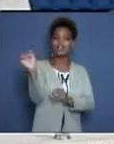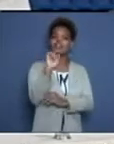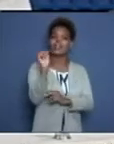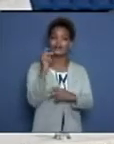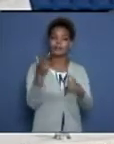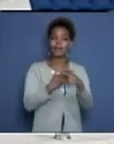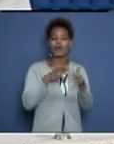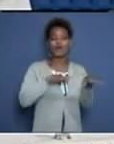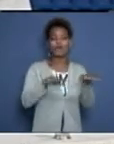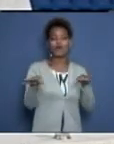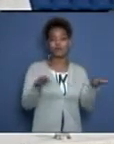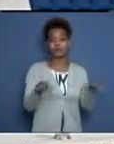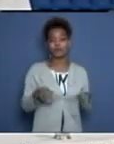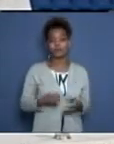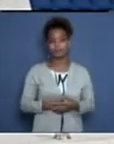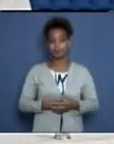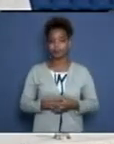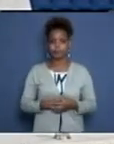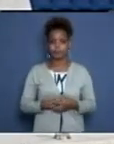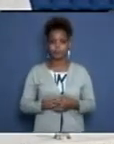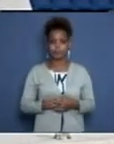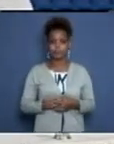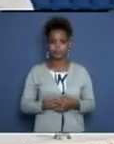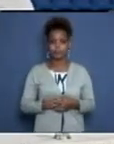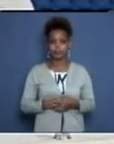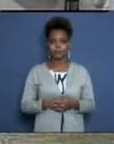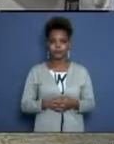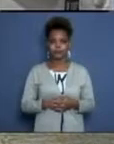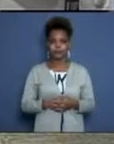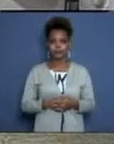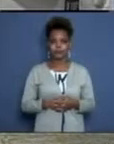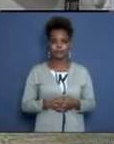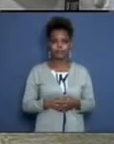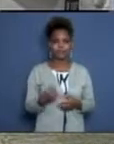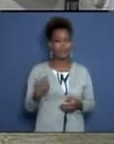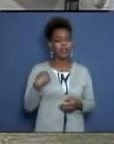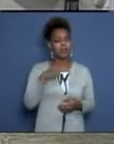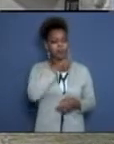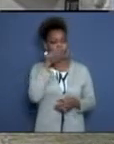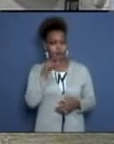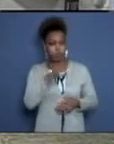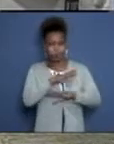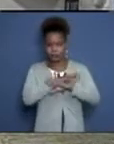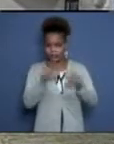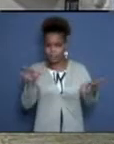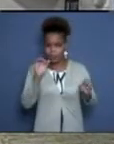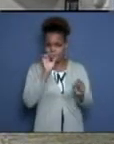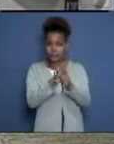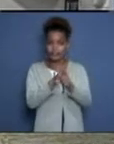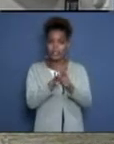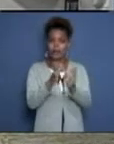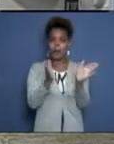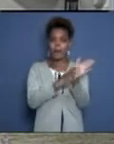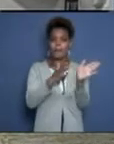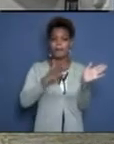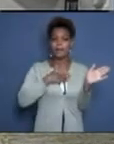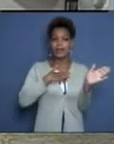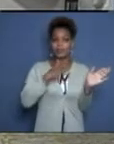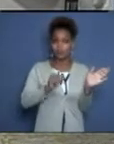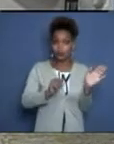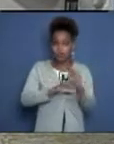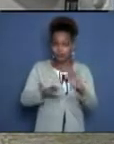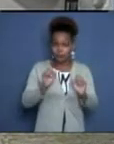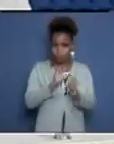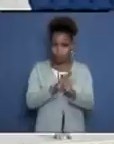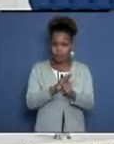preparados para este tipo de pacientes. ¿Ya están funcionando los transportistas privados? Los transportistas privados hace 15